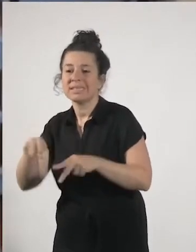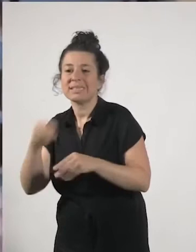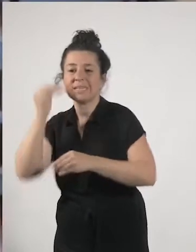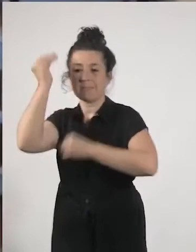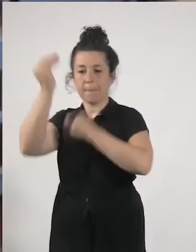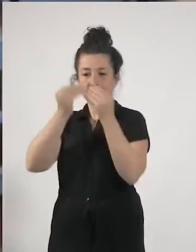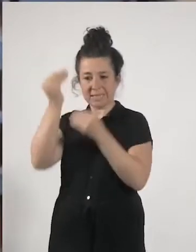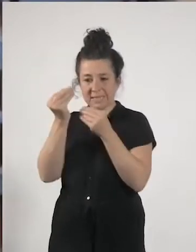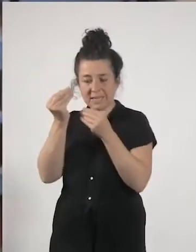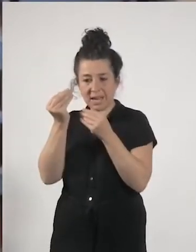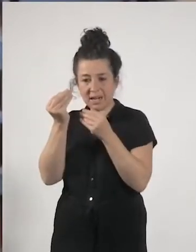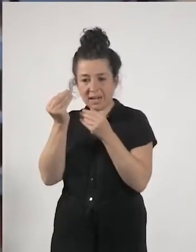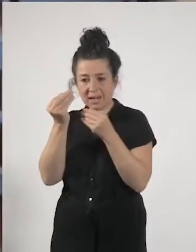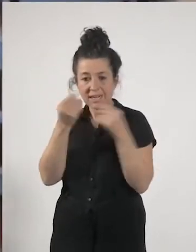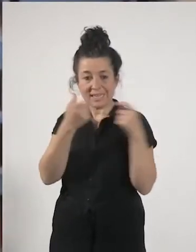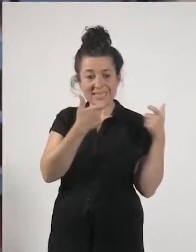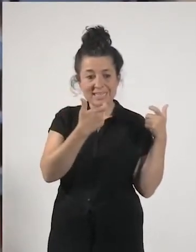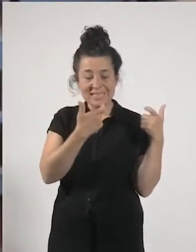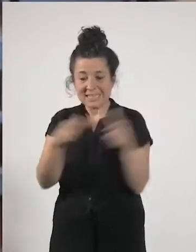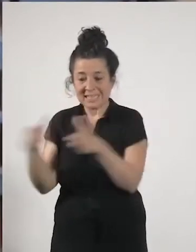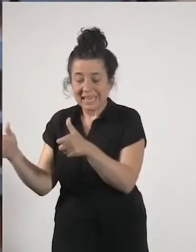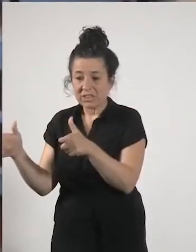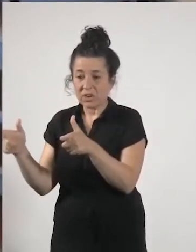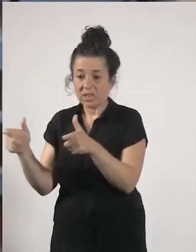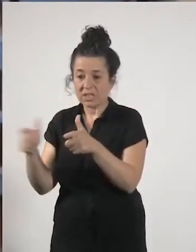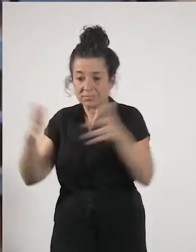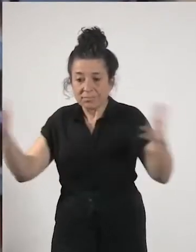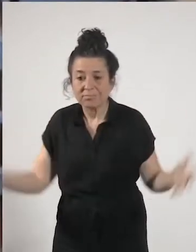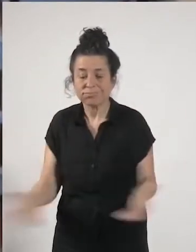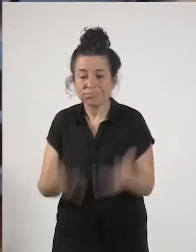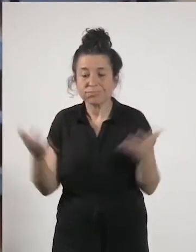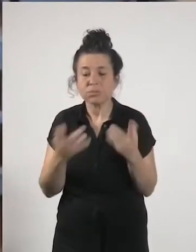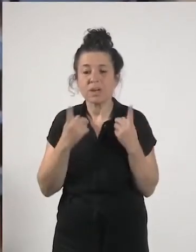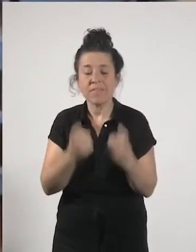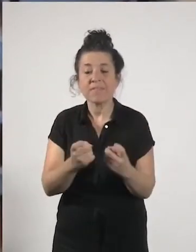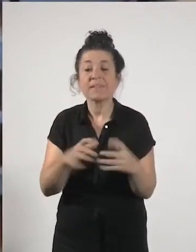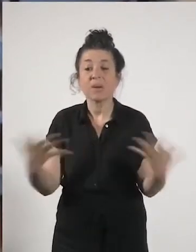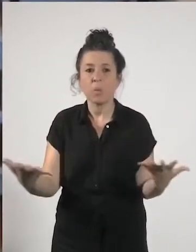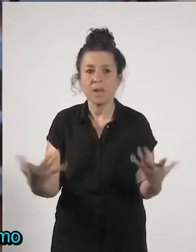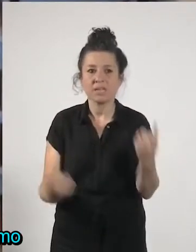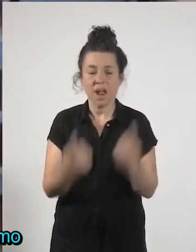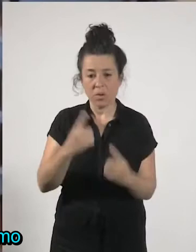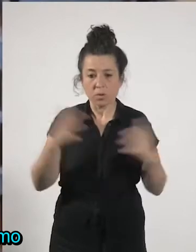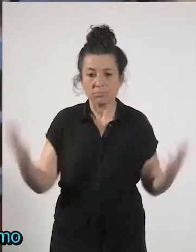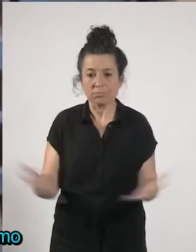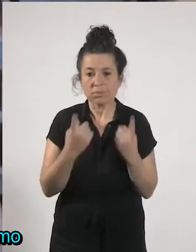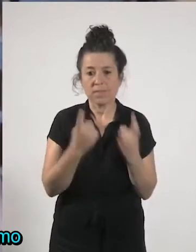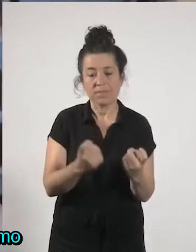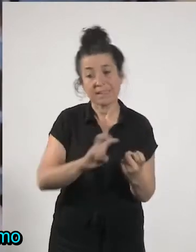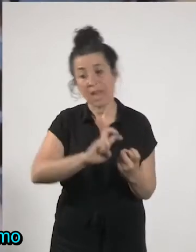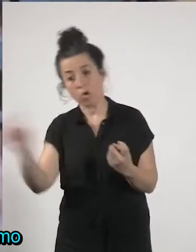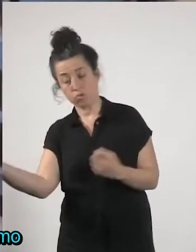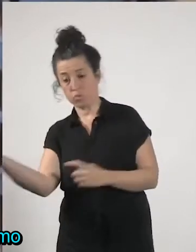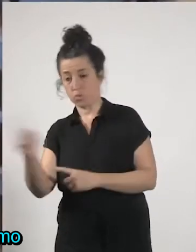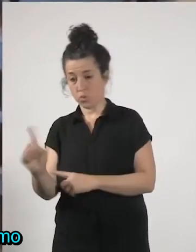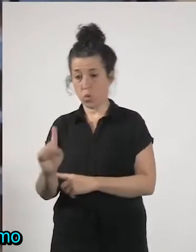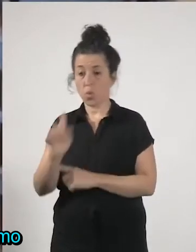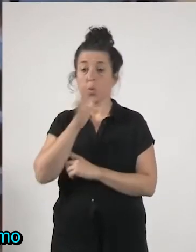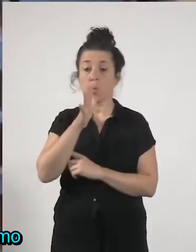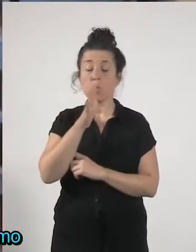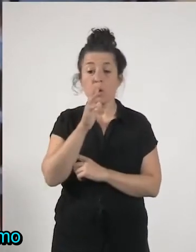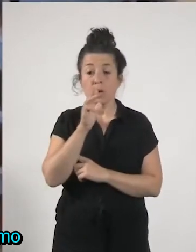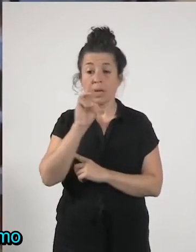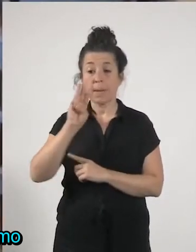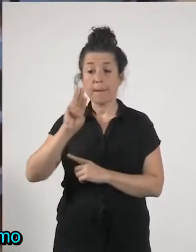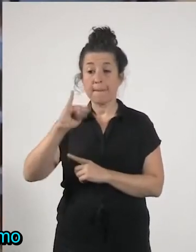interesa impulsar y cuáles no porque en el PIB el PIB